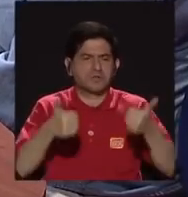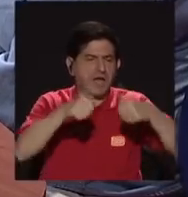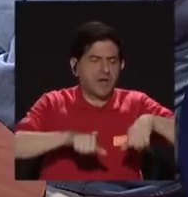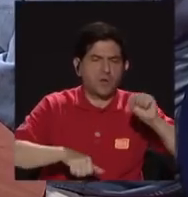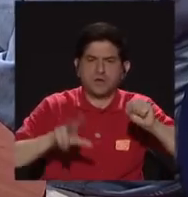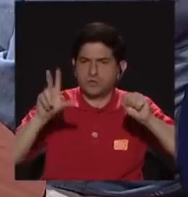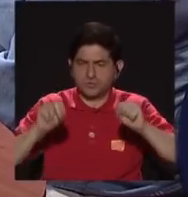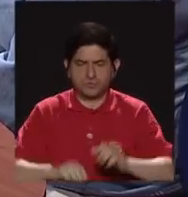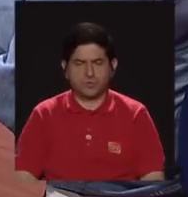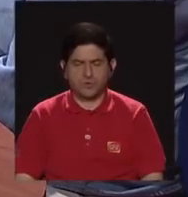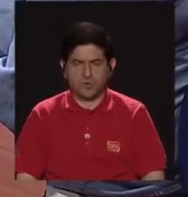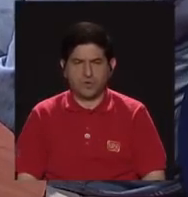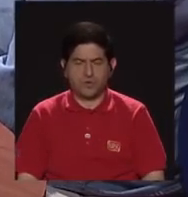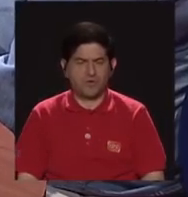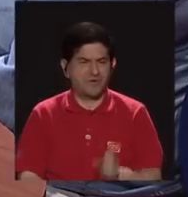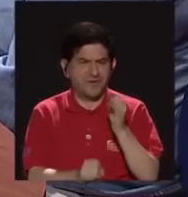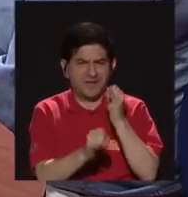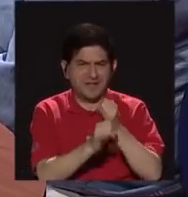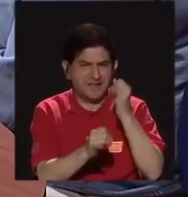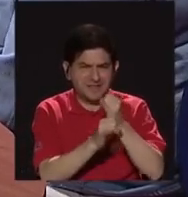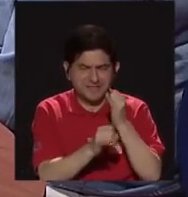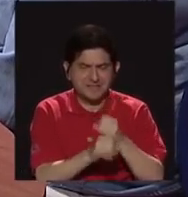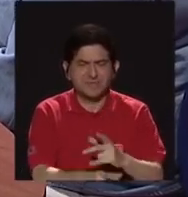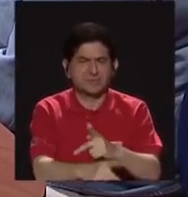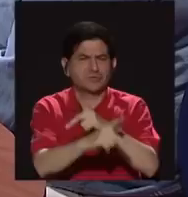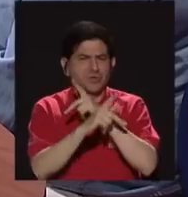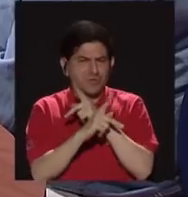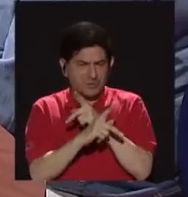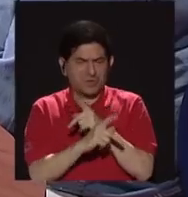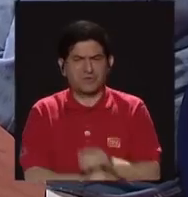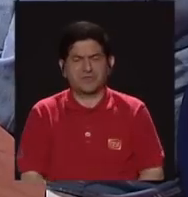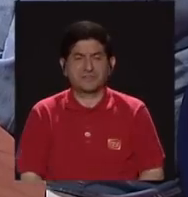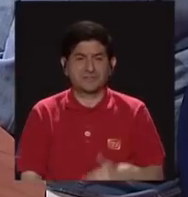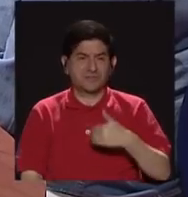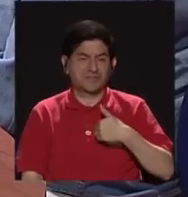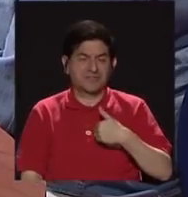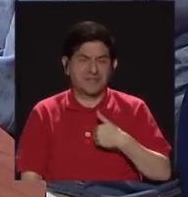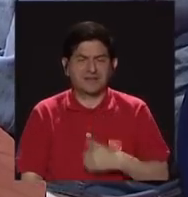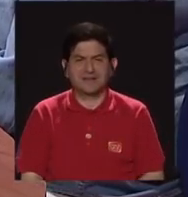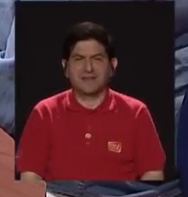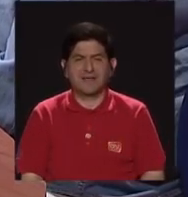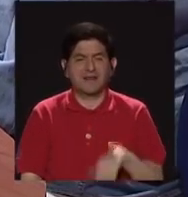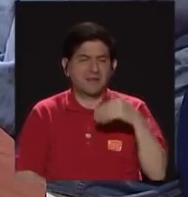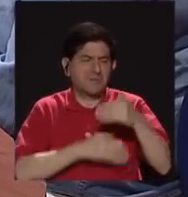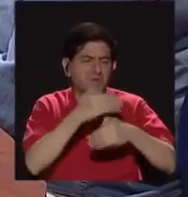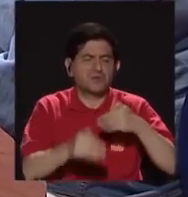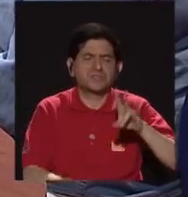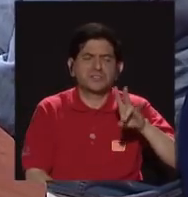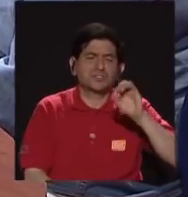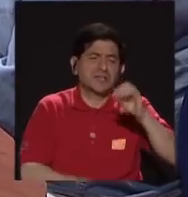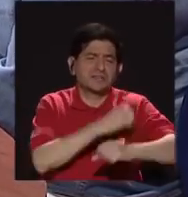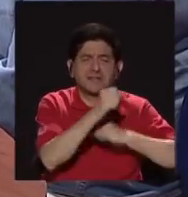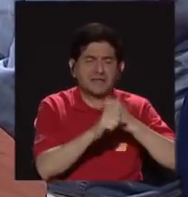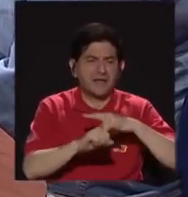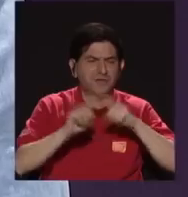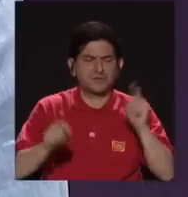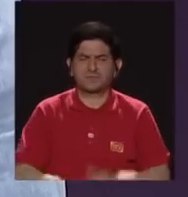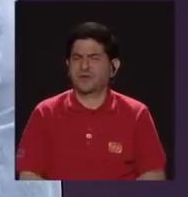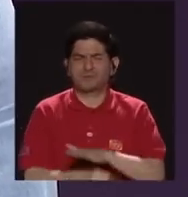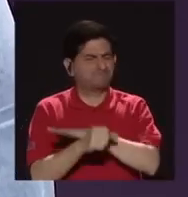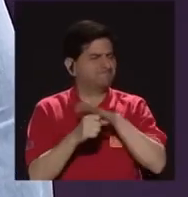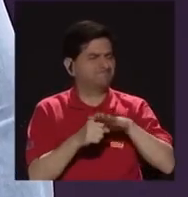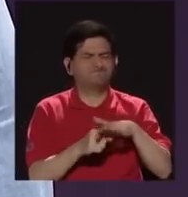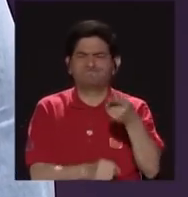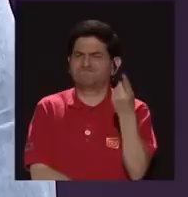El diseño de la institucionalidad de protección tiene 70 años, es disperso, es insuficiente.